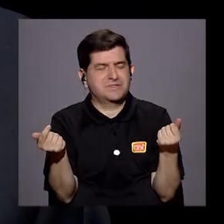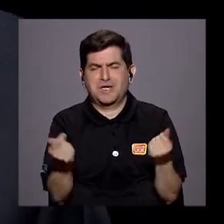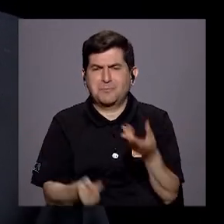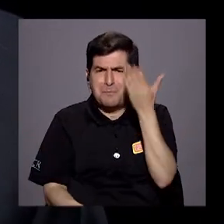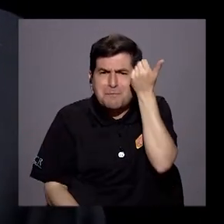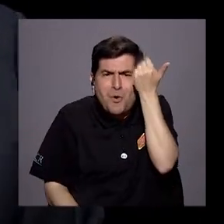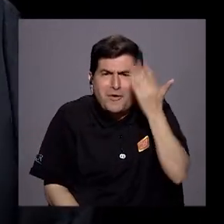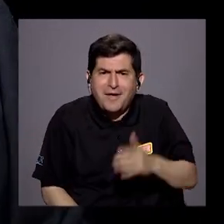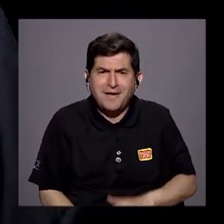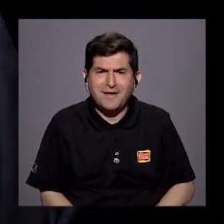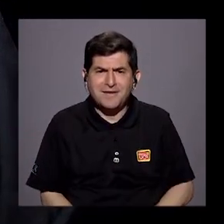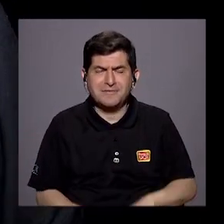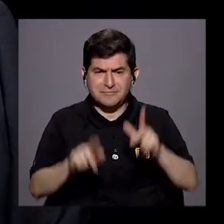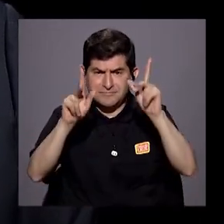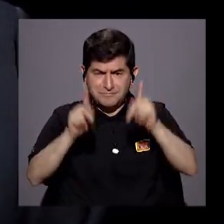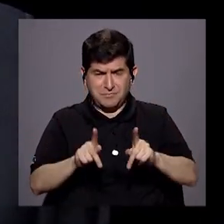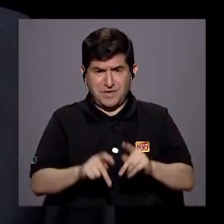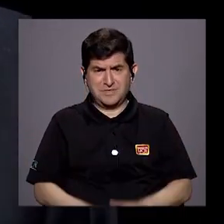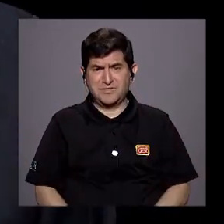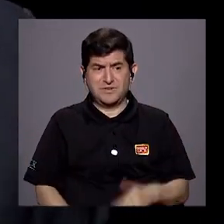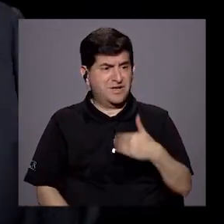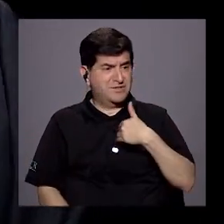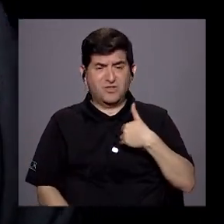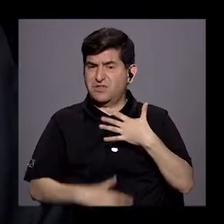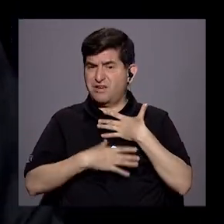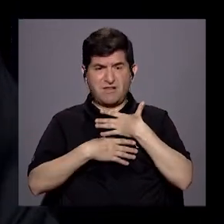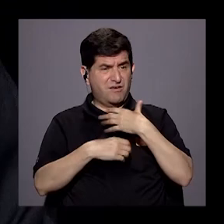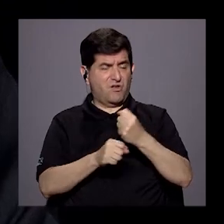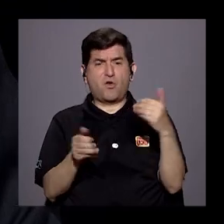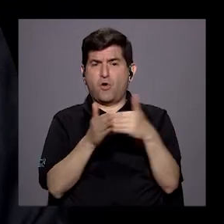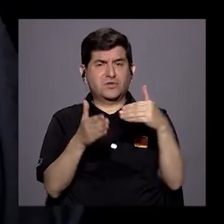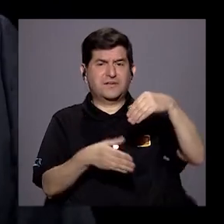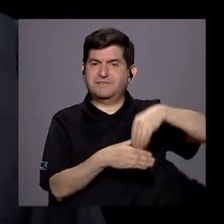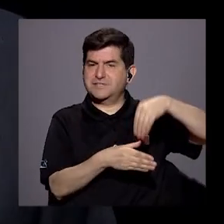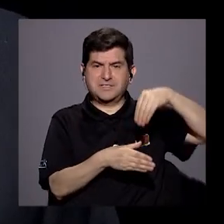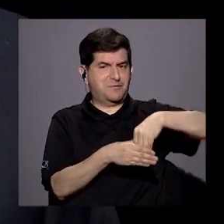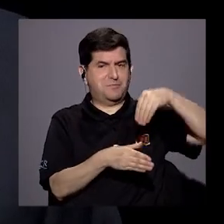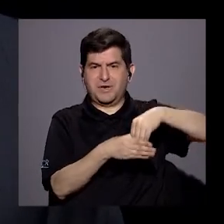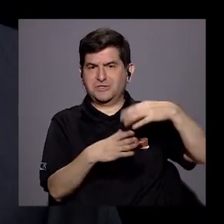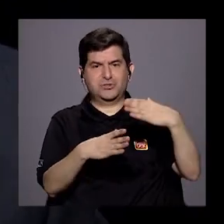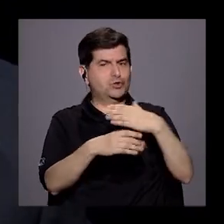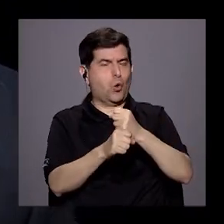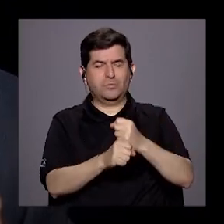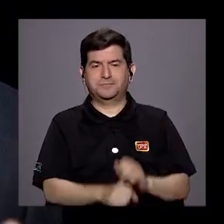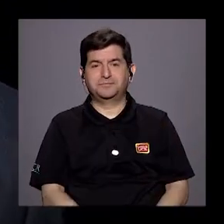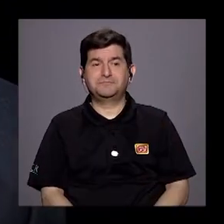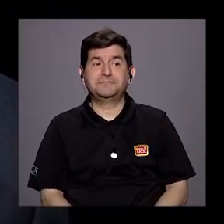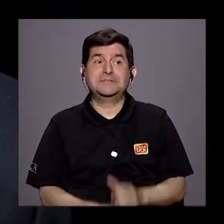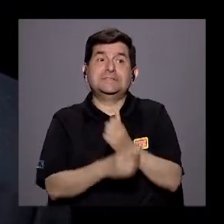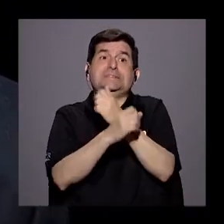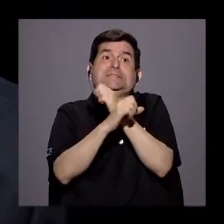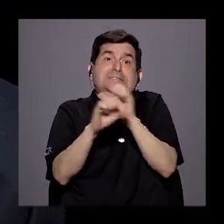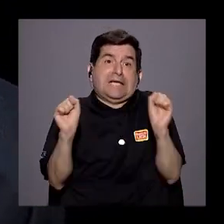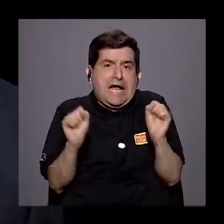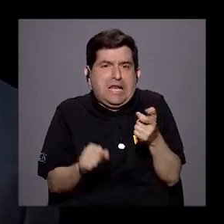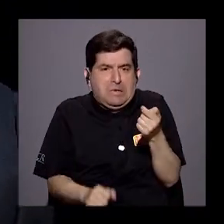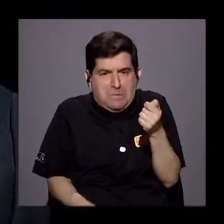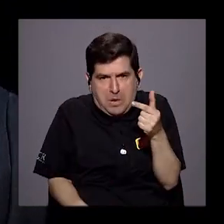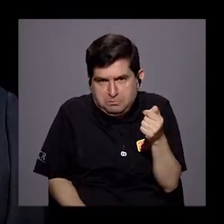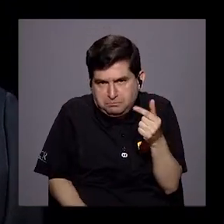¿Por qué no se ha producido? Porque la gente todavía no tiene confianza de volver a invertir. Entonces, nos salva un poco